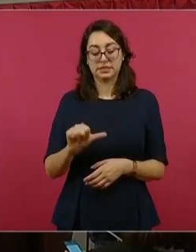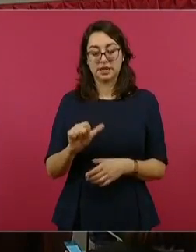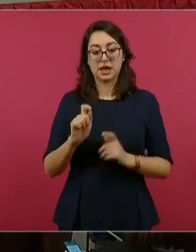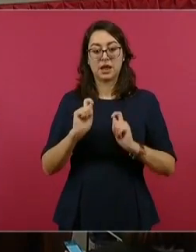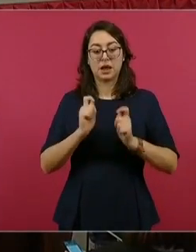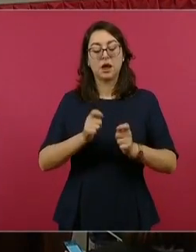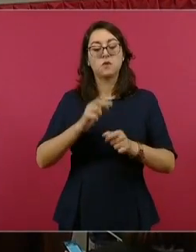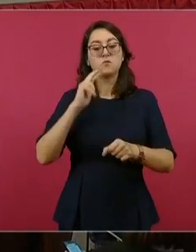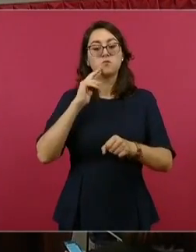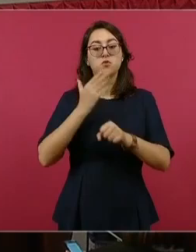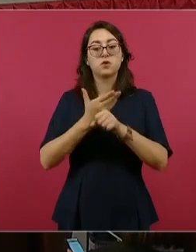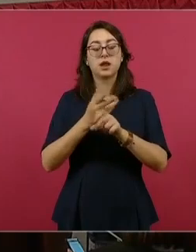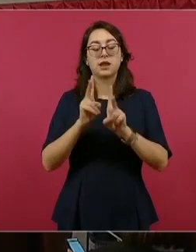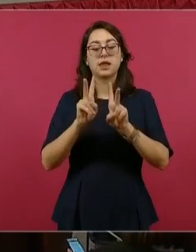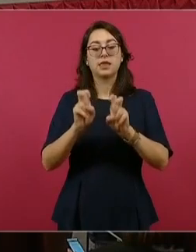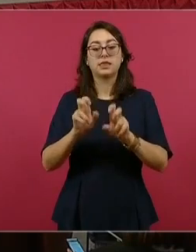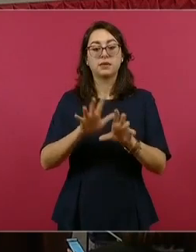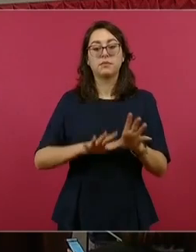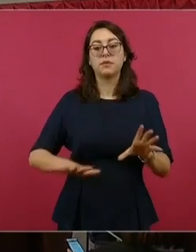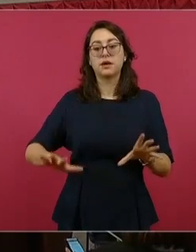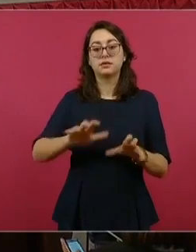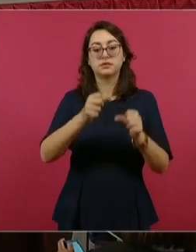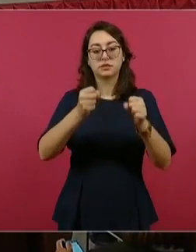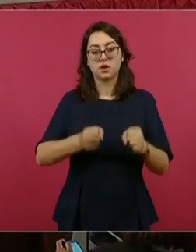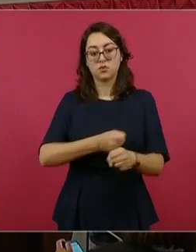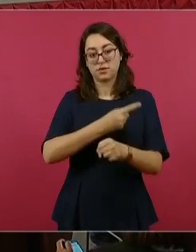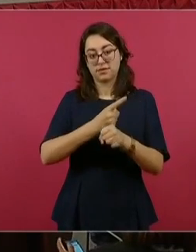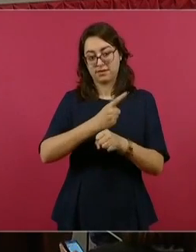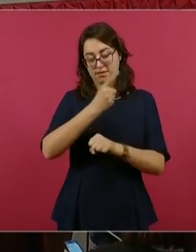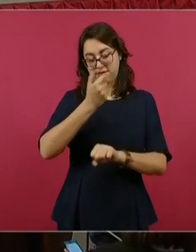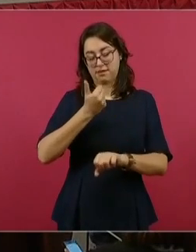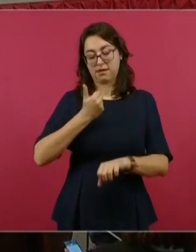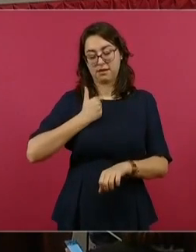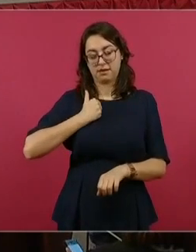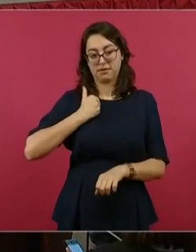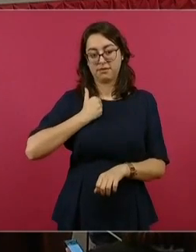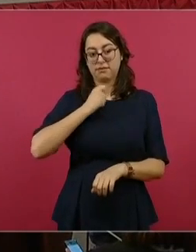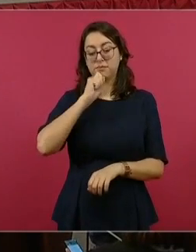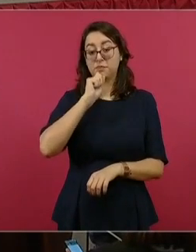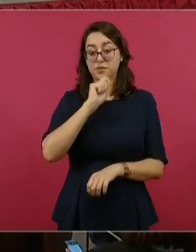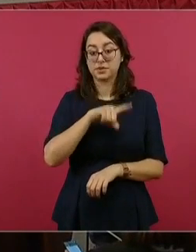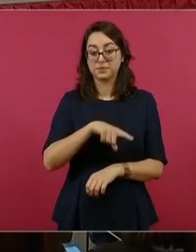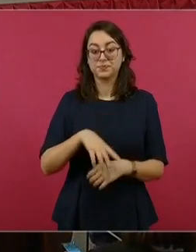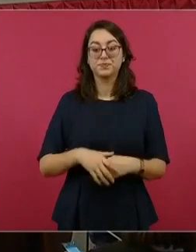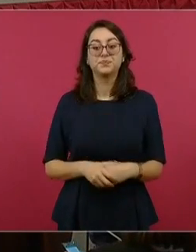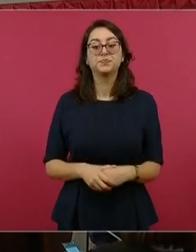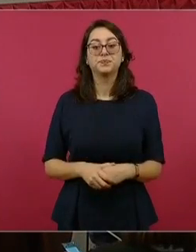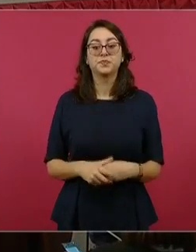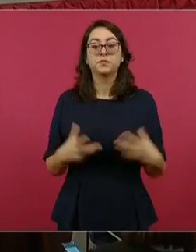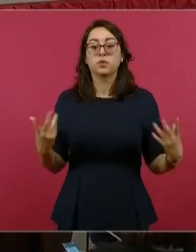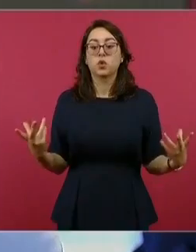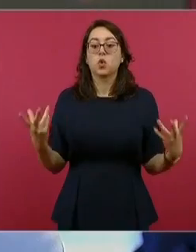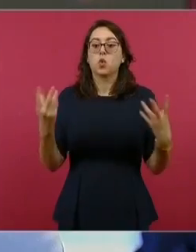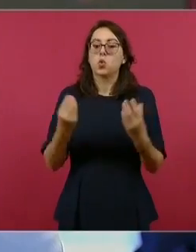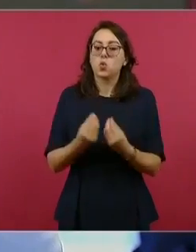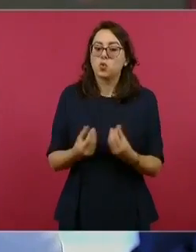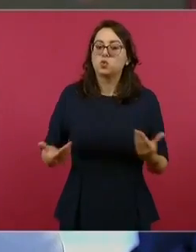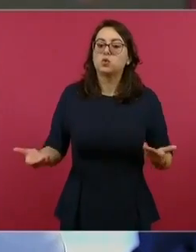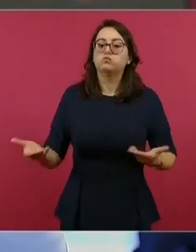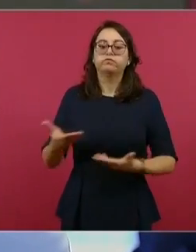de Seguridad Pública. Nos dio gusto reunirnos para avanzar en este diálogo